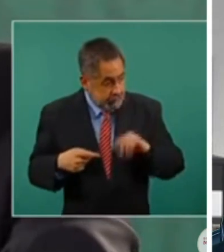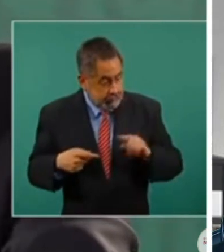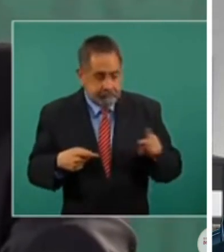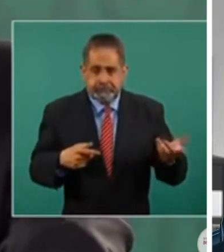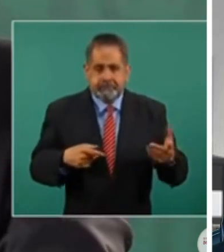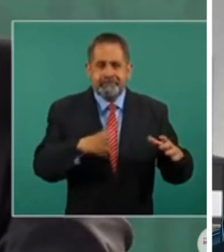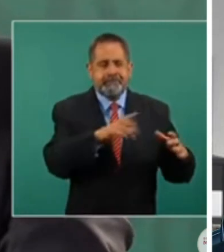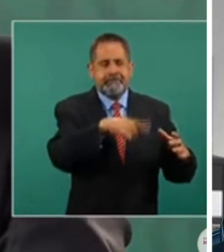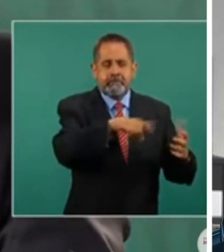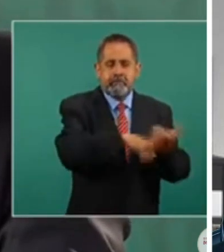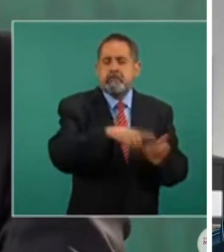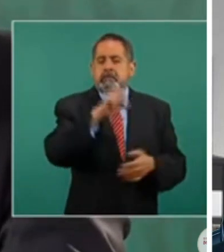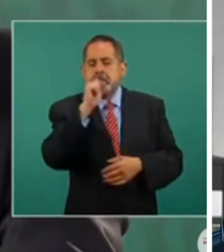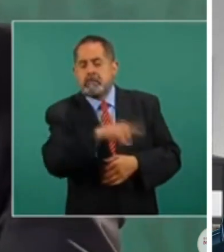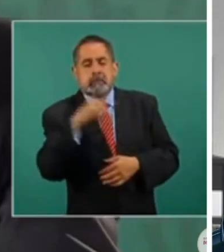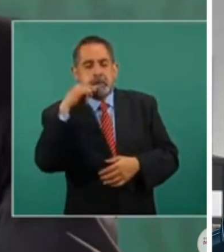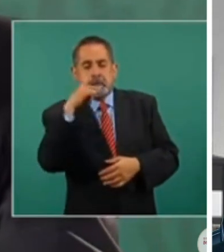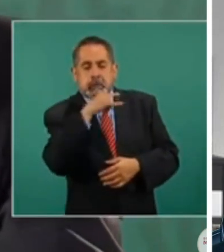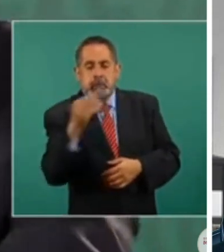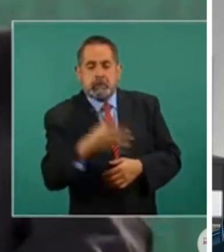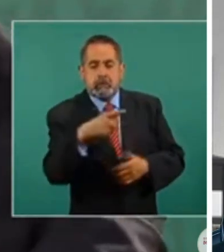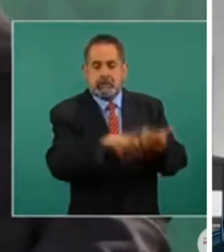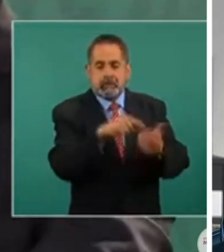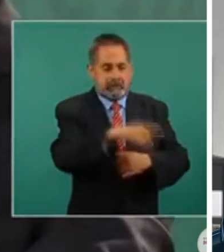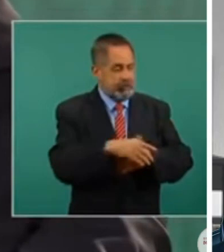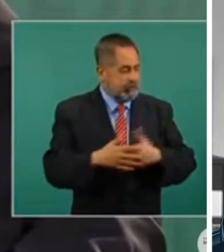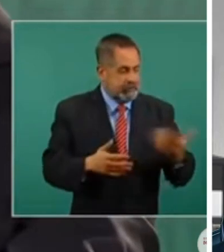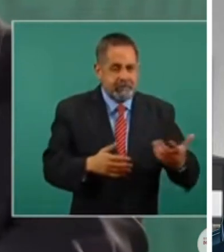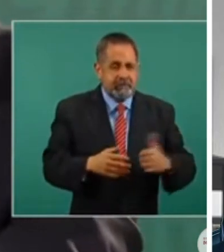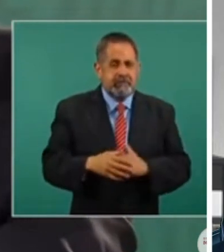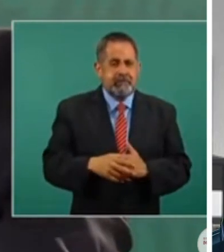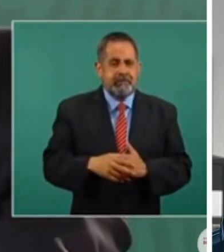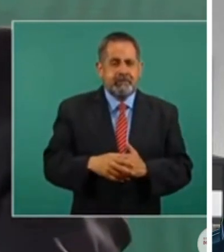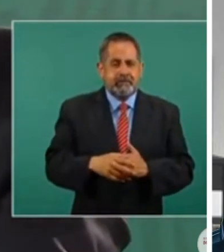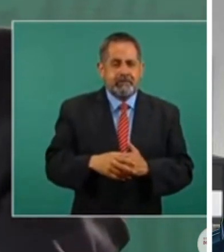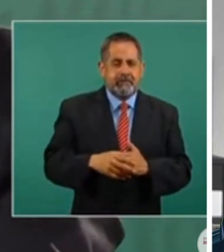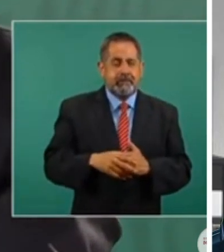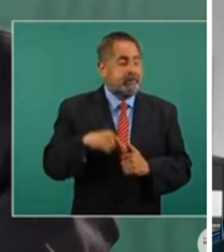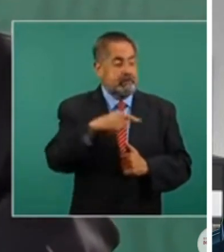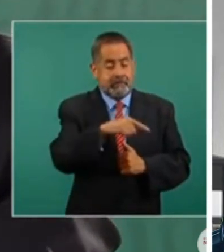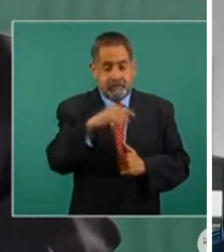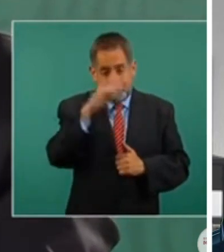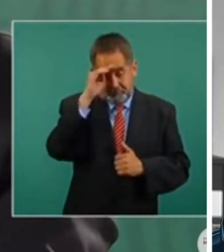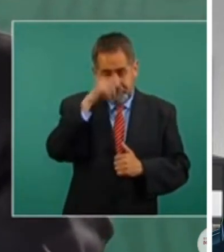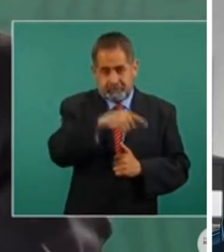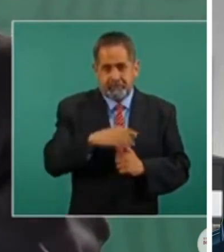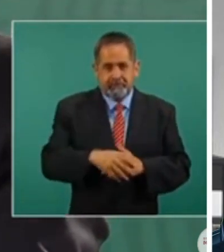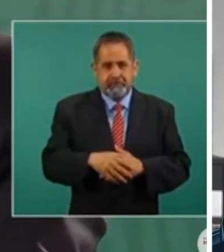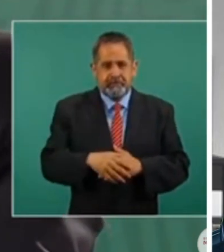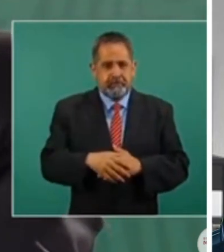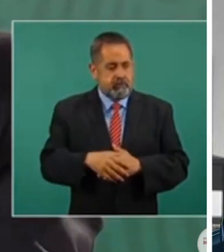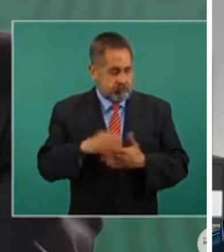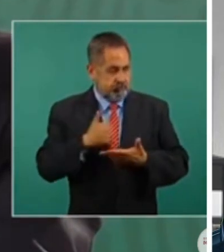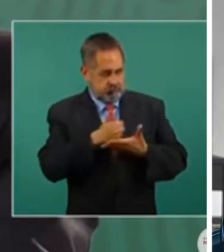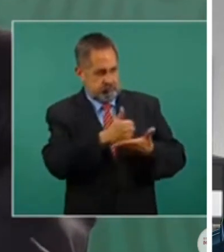conservador también es hipócrita. Lo que se le da al de arriba, eso lo ve bien.